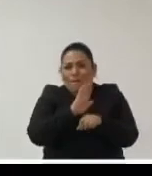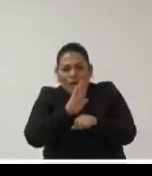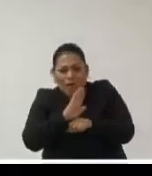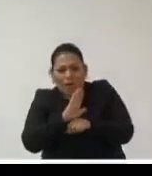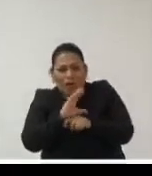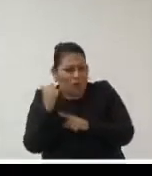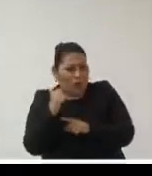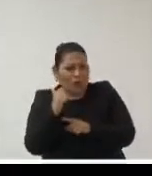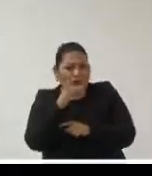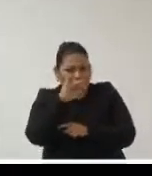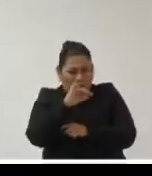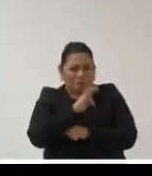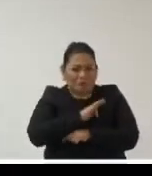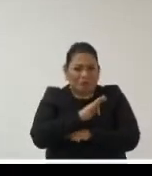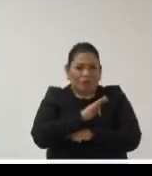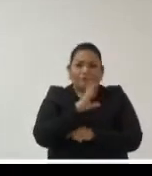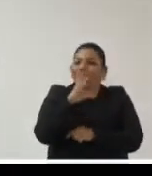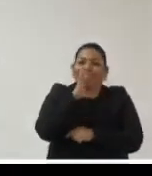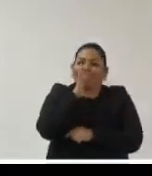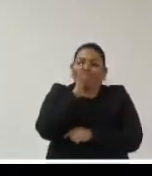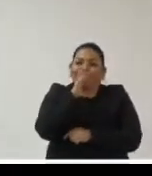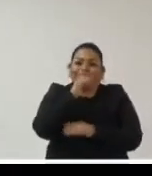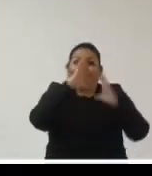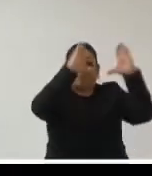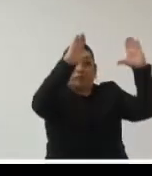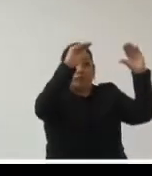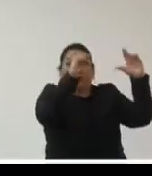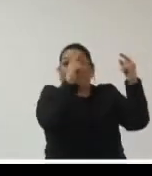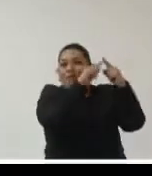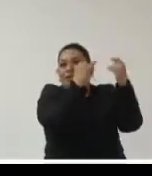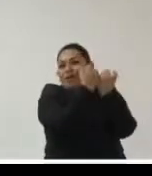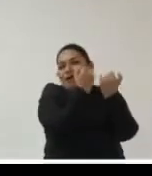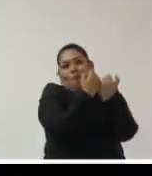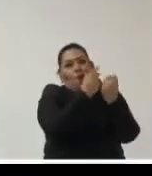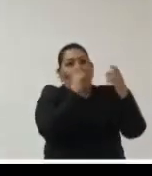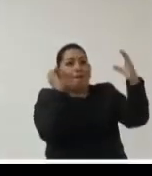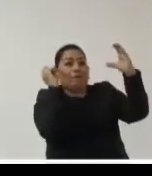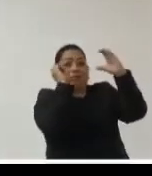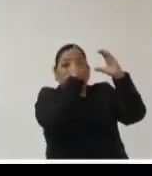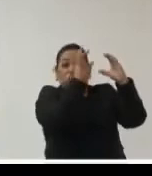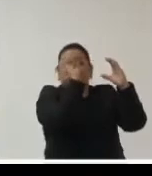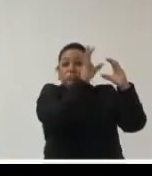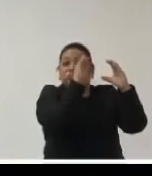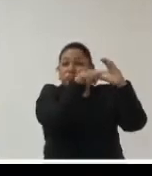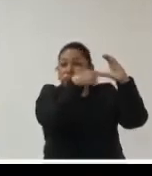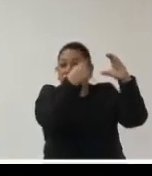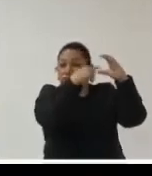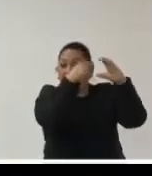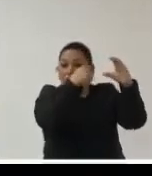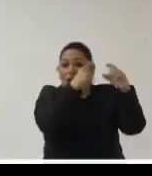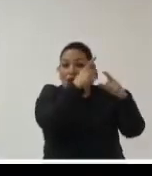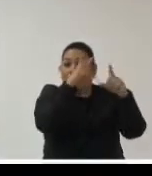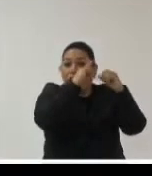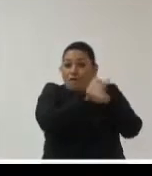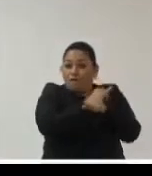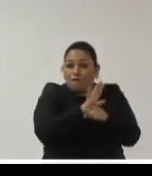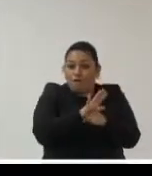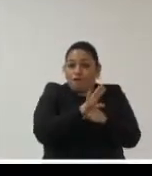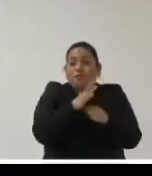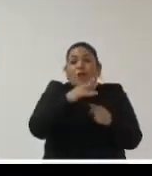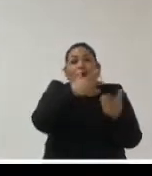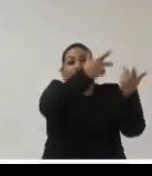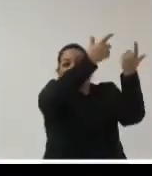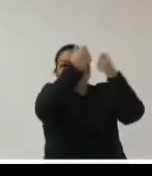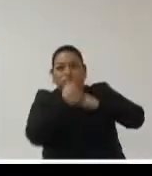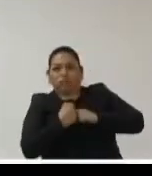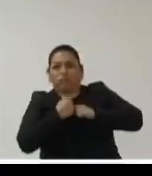otro país en otra jurisdicción la nube hay que aceptarla pero también tenemos que tener criterio archivístico